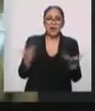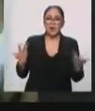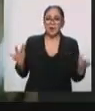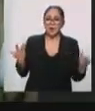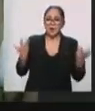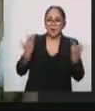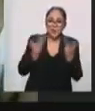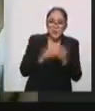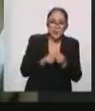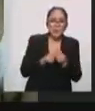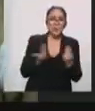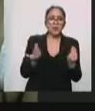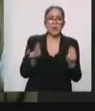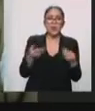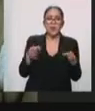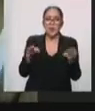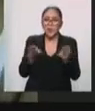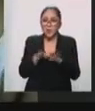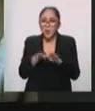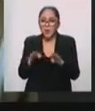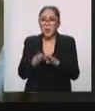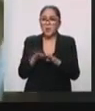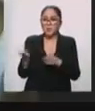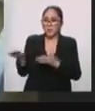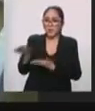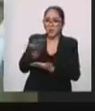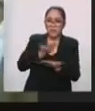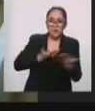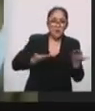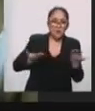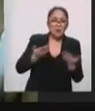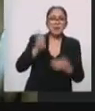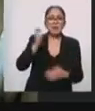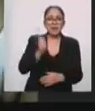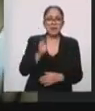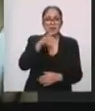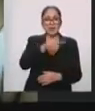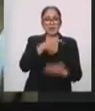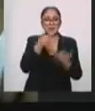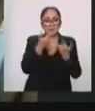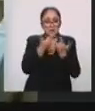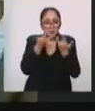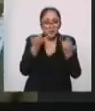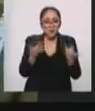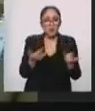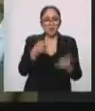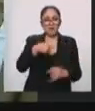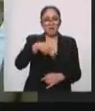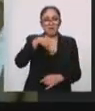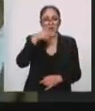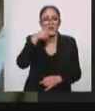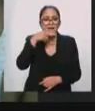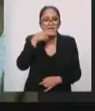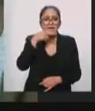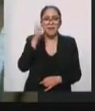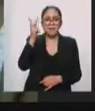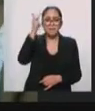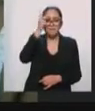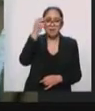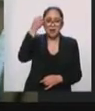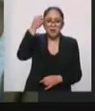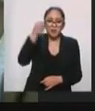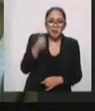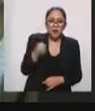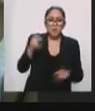de cómo entretenerlos, ¿no? Nosotros, esta es una pastorela musical que está pensada para llegar a chicos y grandes,